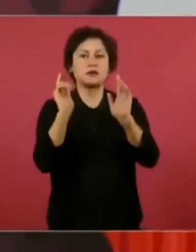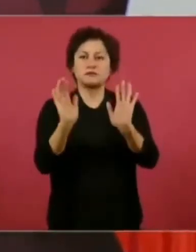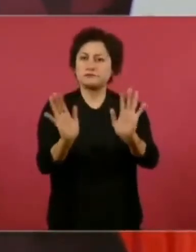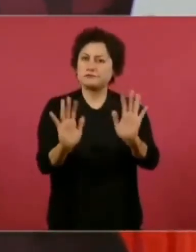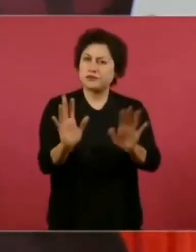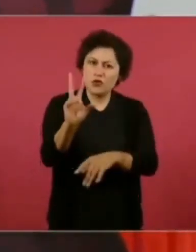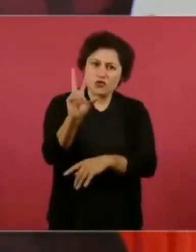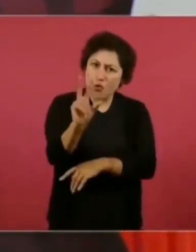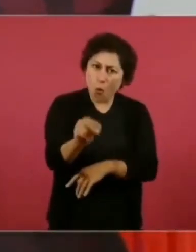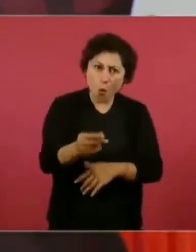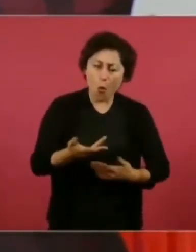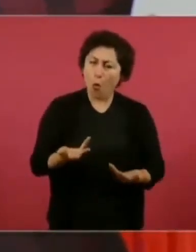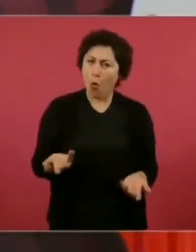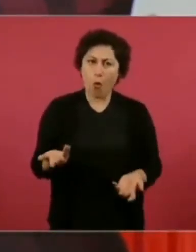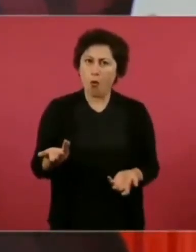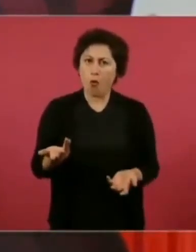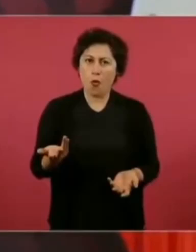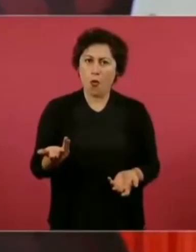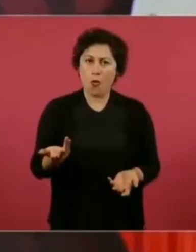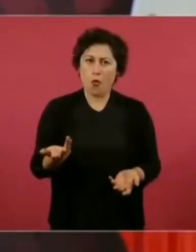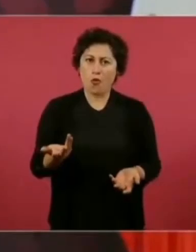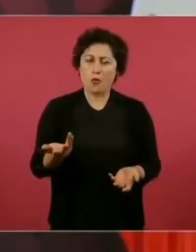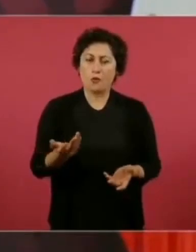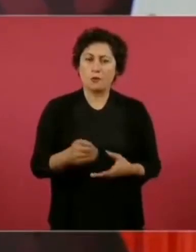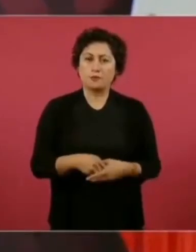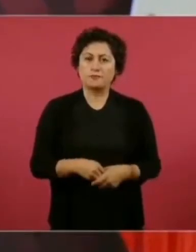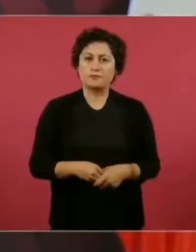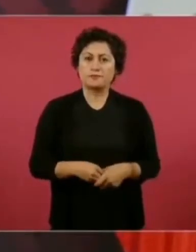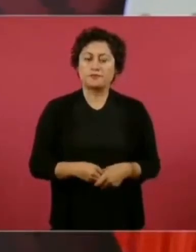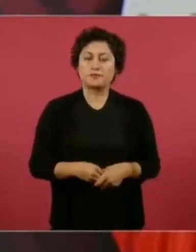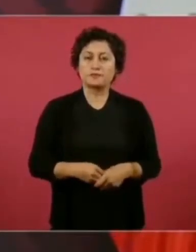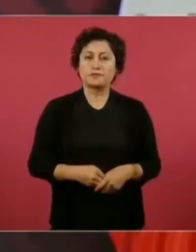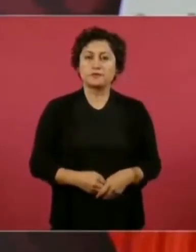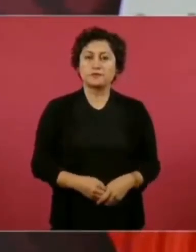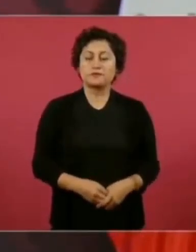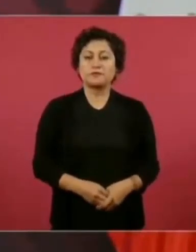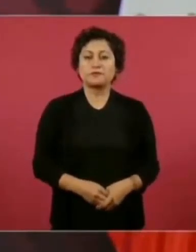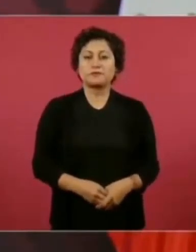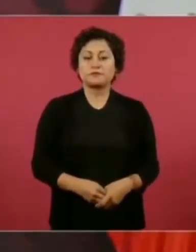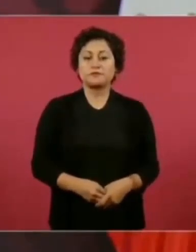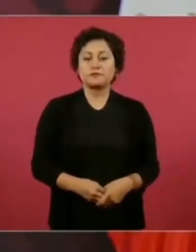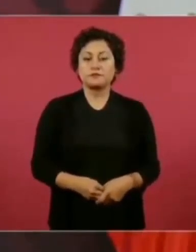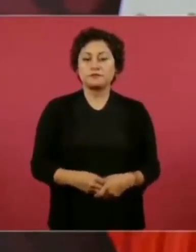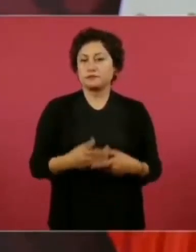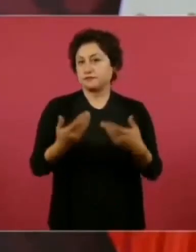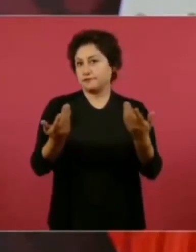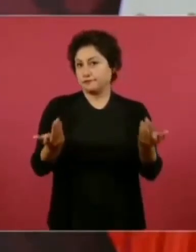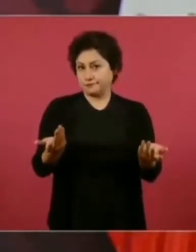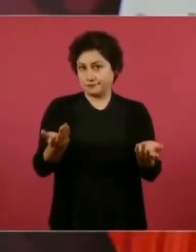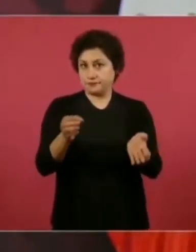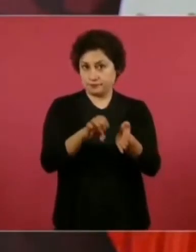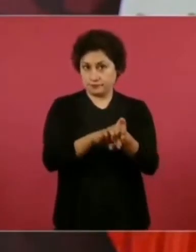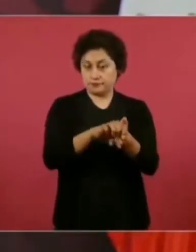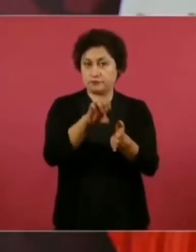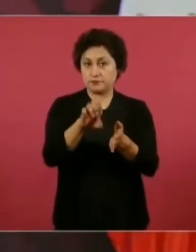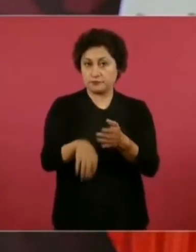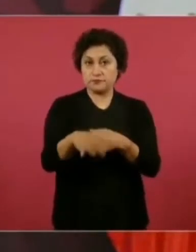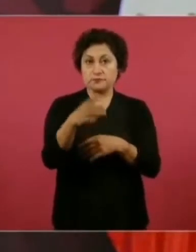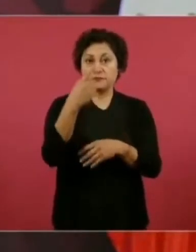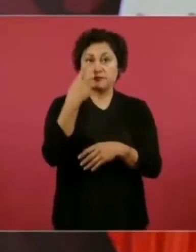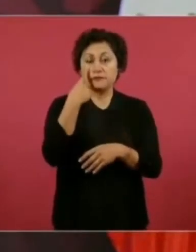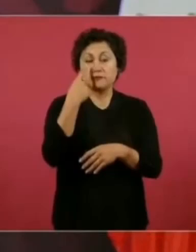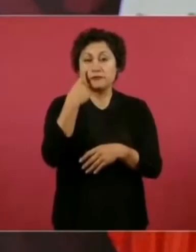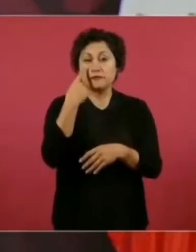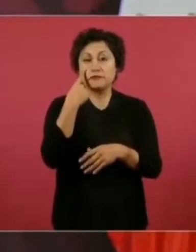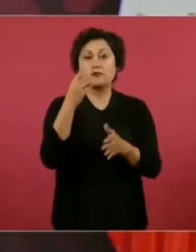se permite que el que